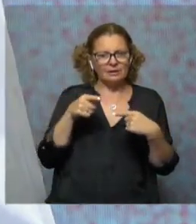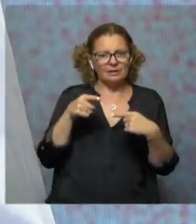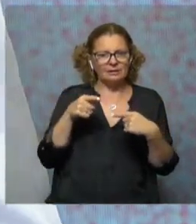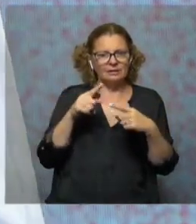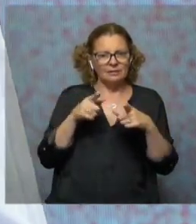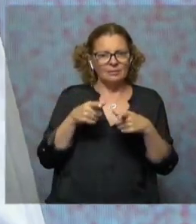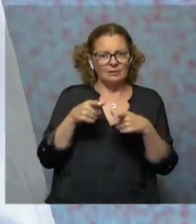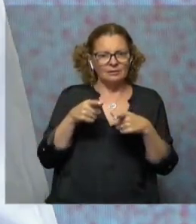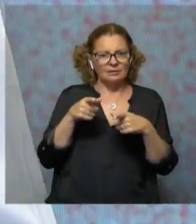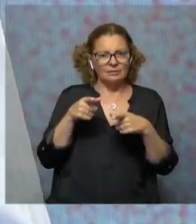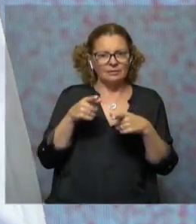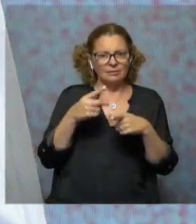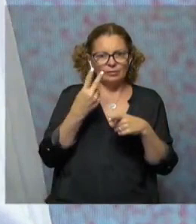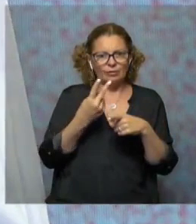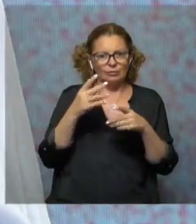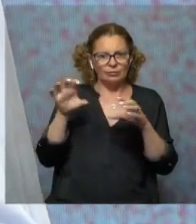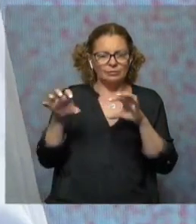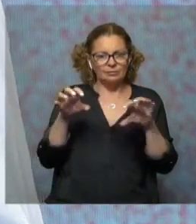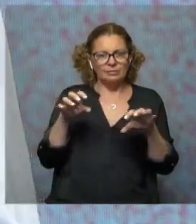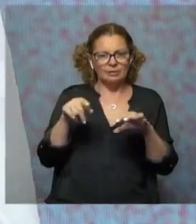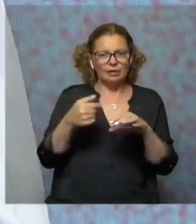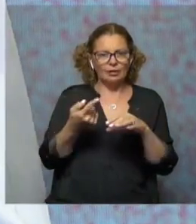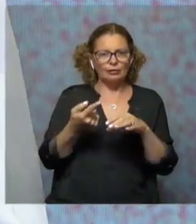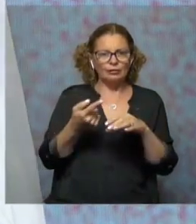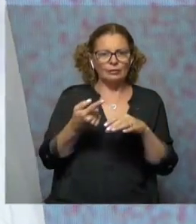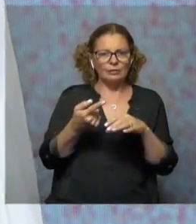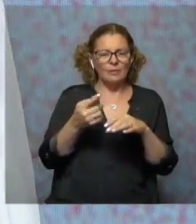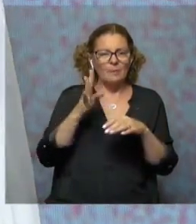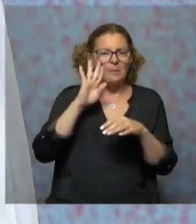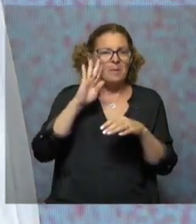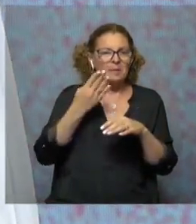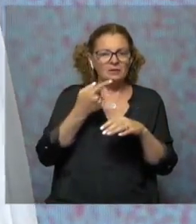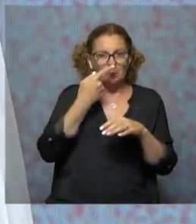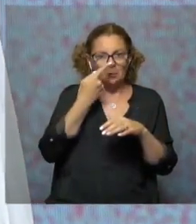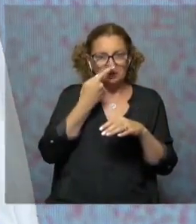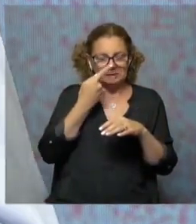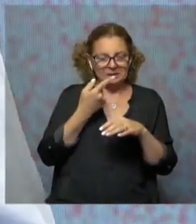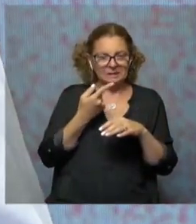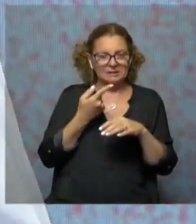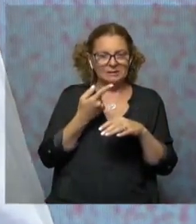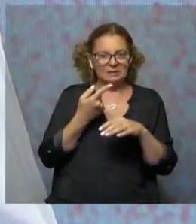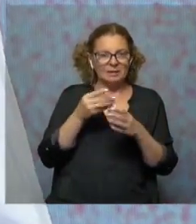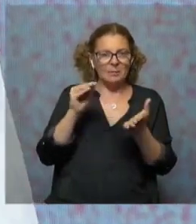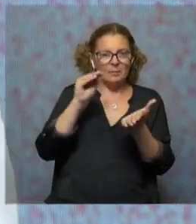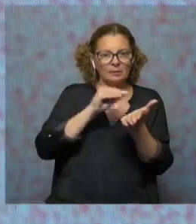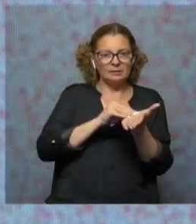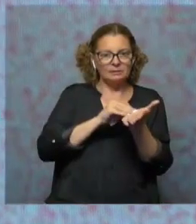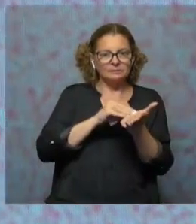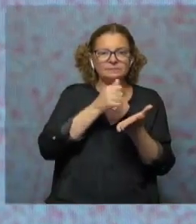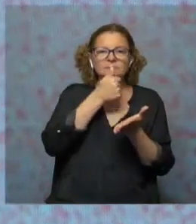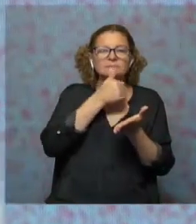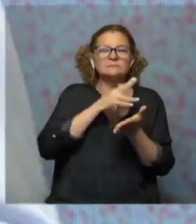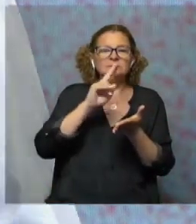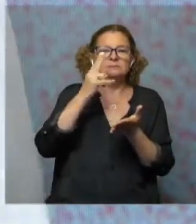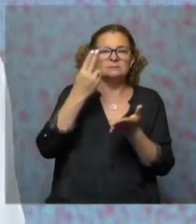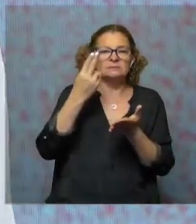eso fui y dije, voy a hacer dos capítulos. El otro es el de, me pareció interesante el de poner, llevar la historia del